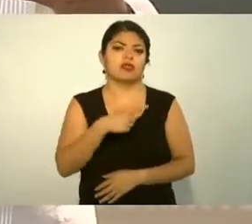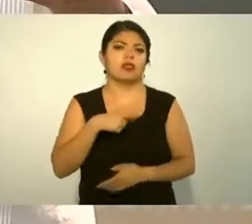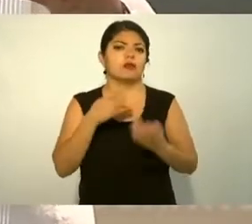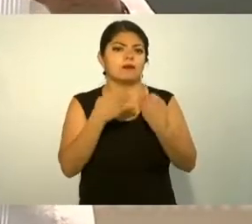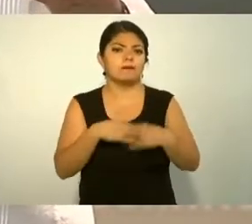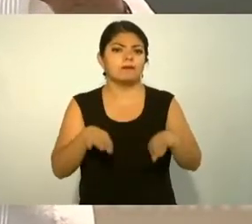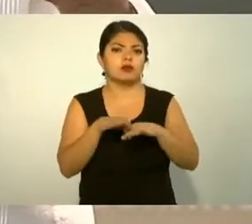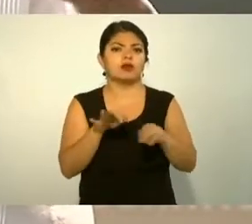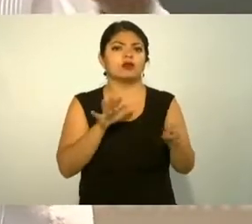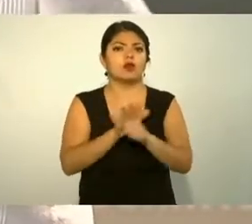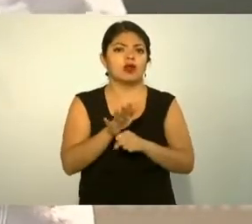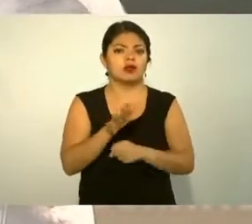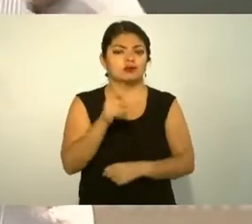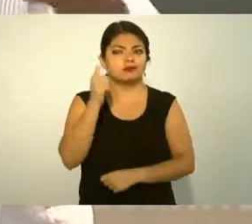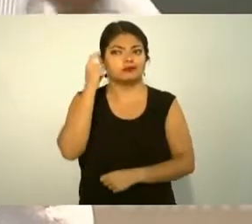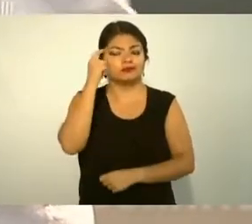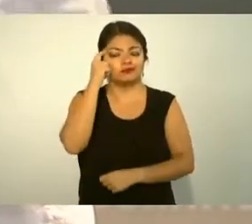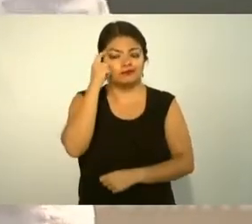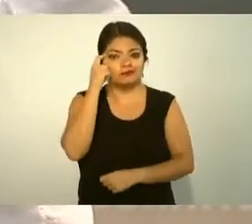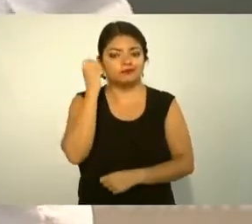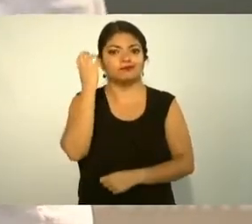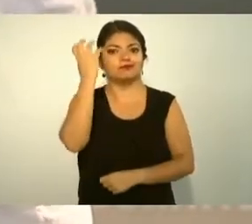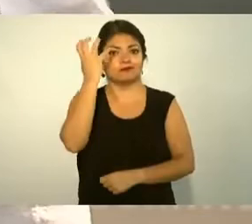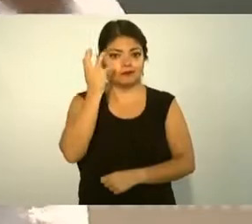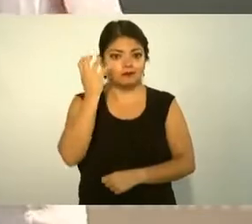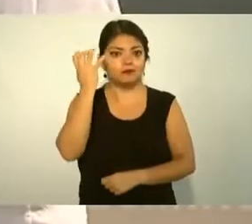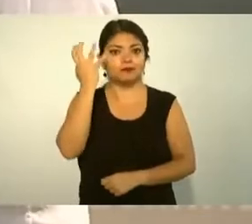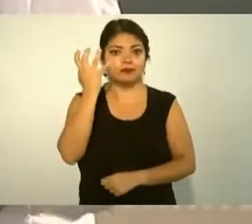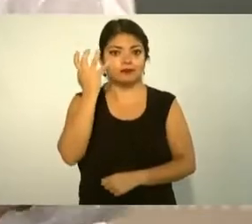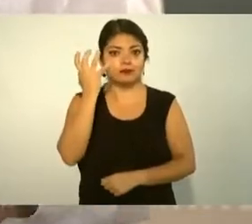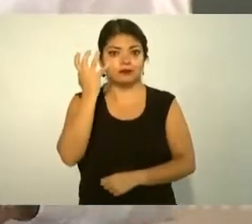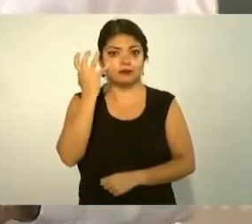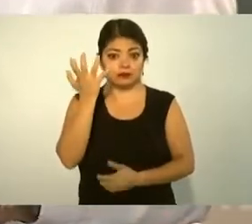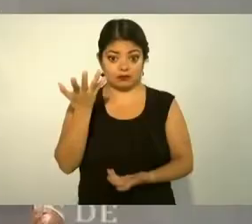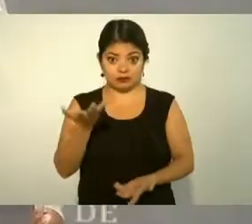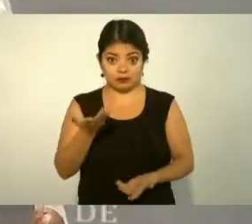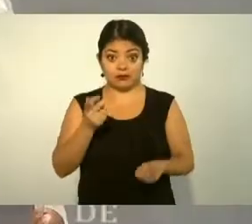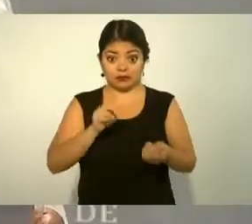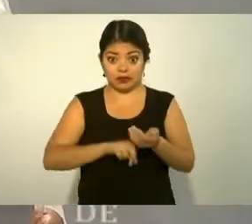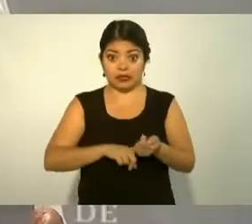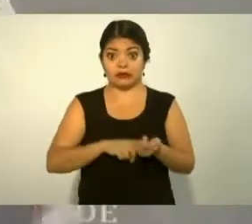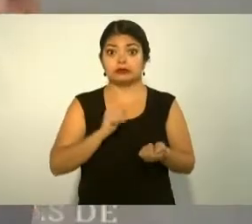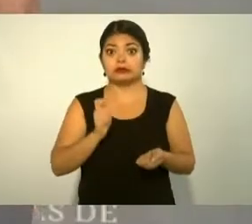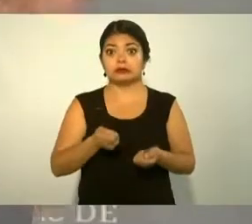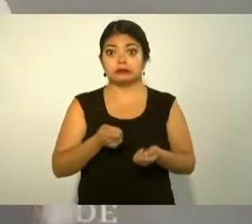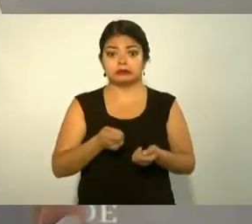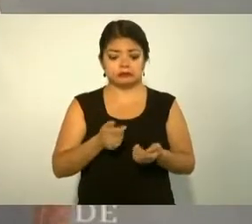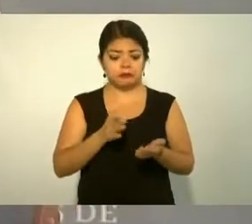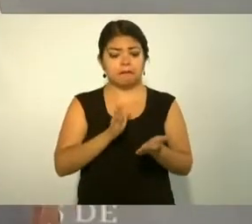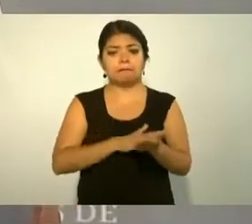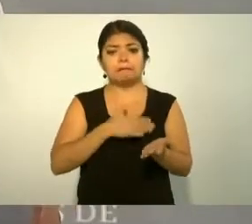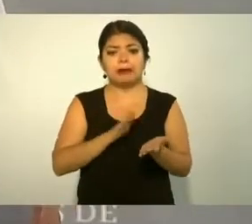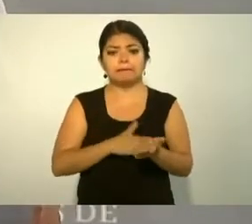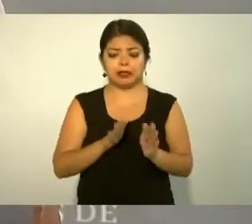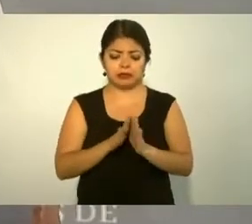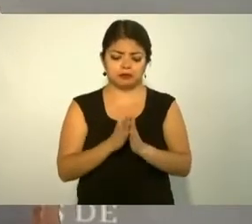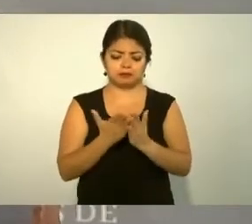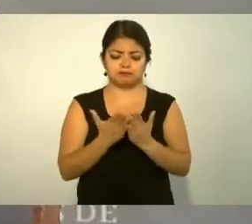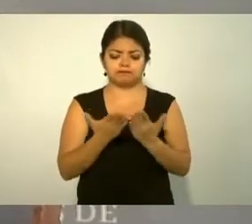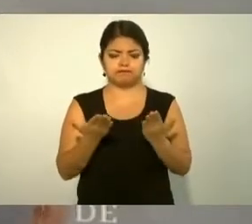vamos a editar un folleto una historieta sencilla